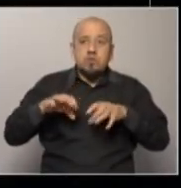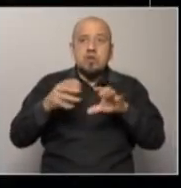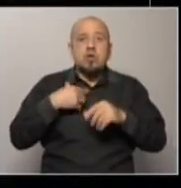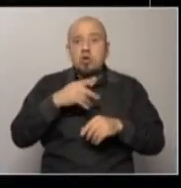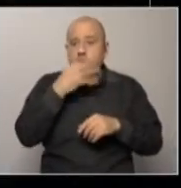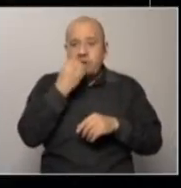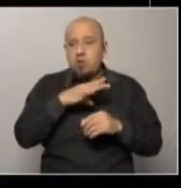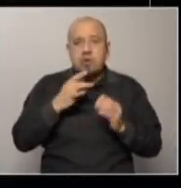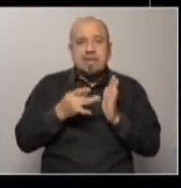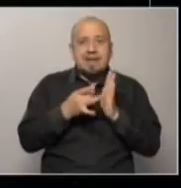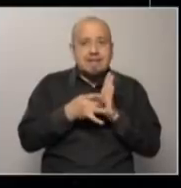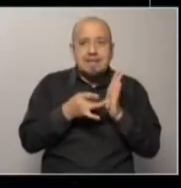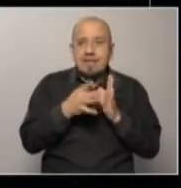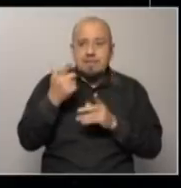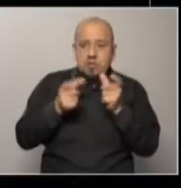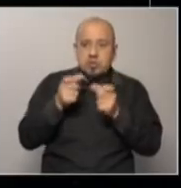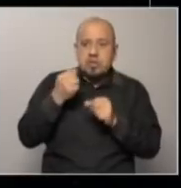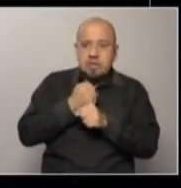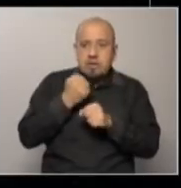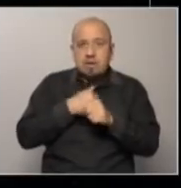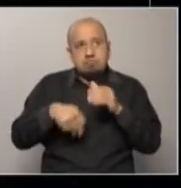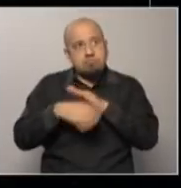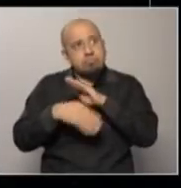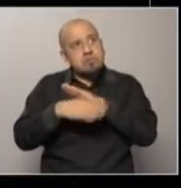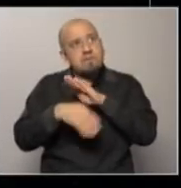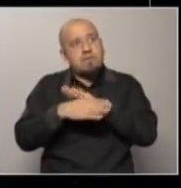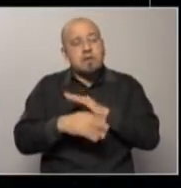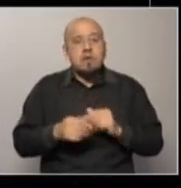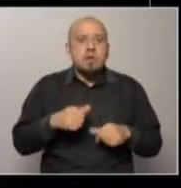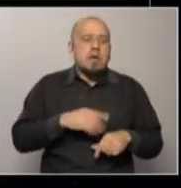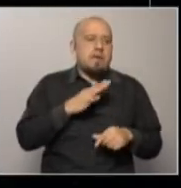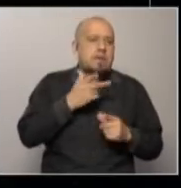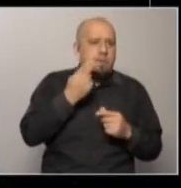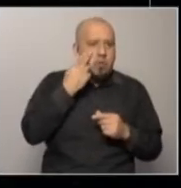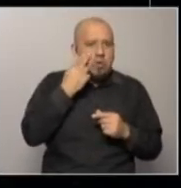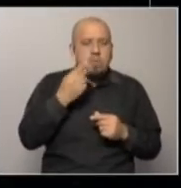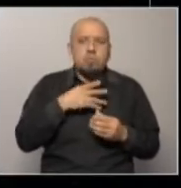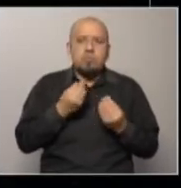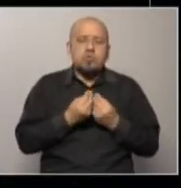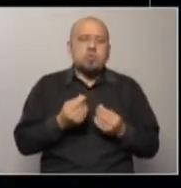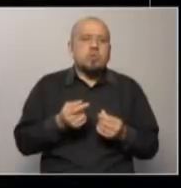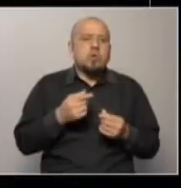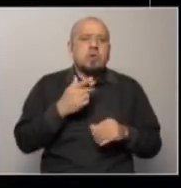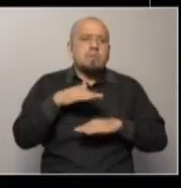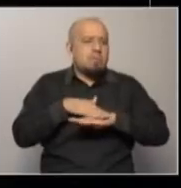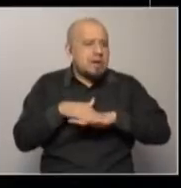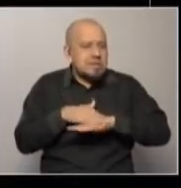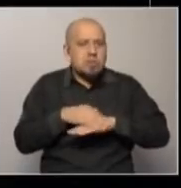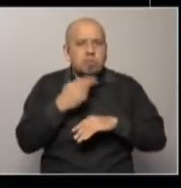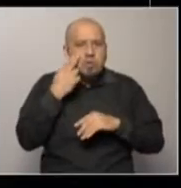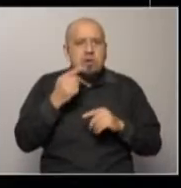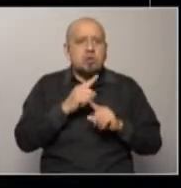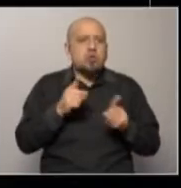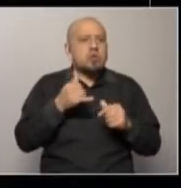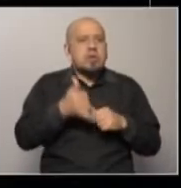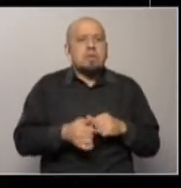mejores teníamos problemas digamos de funcionamientos muy básicos en muchos de los lugares muy básicos que no logramos tener